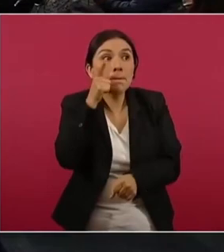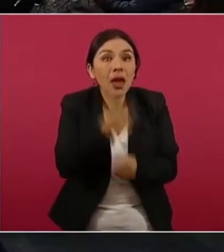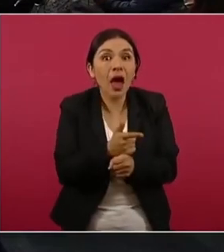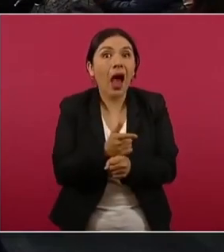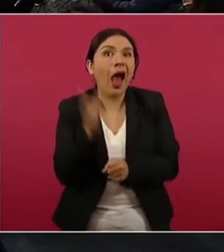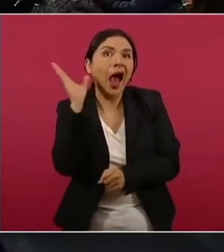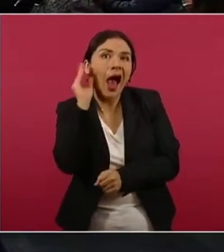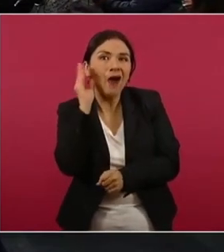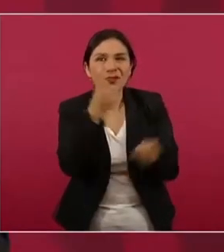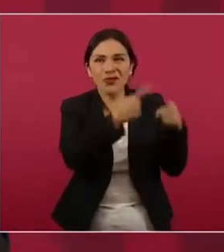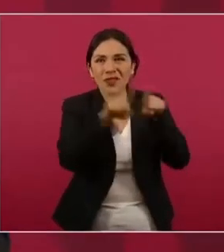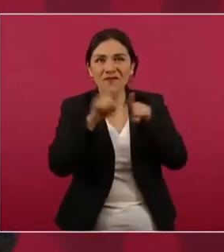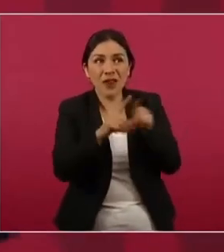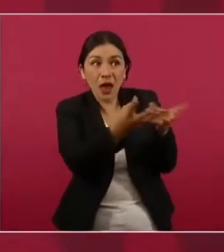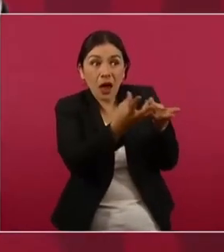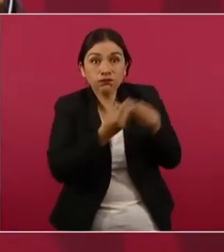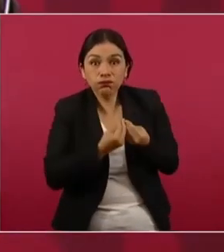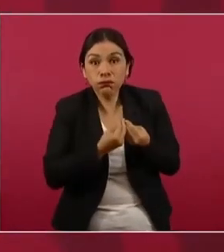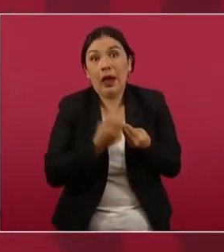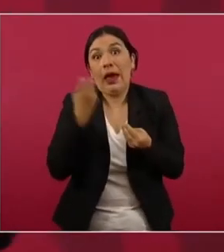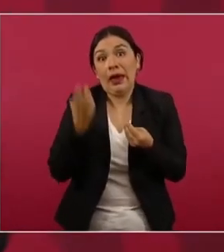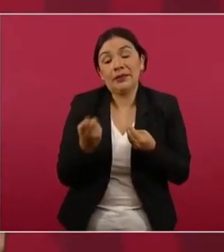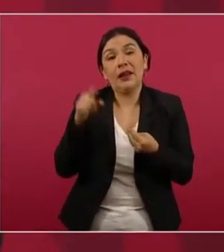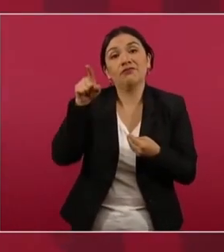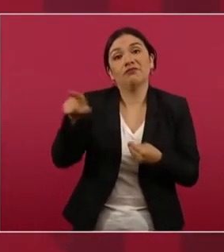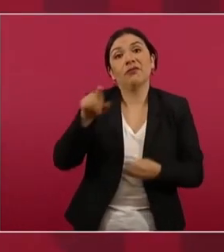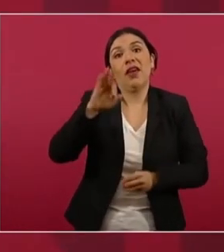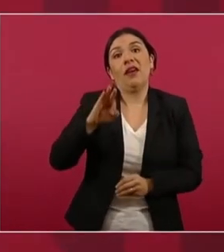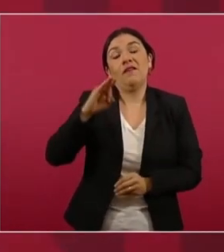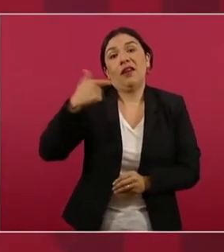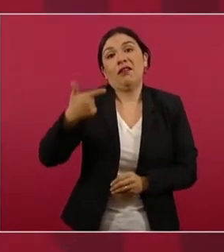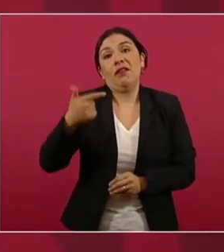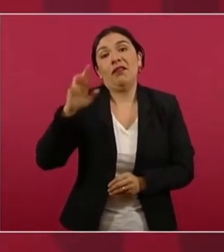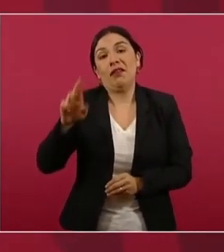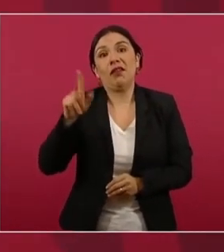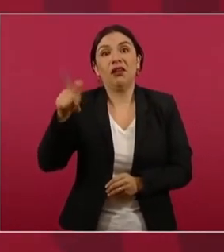la fiscalía que vaya a